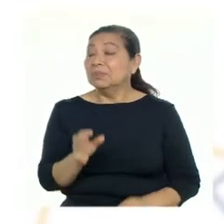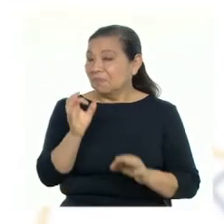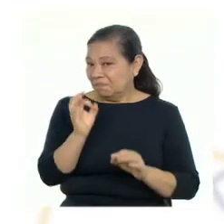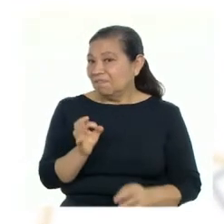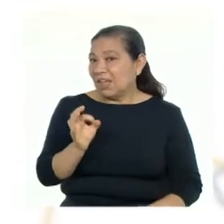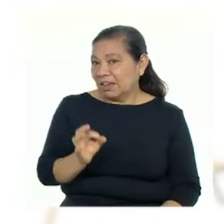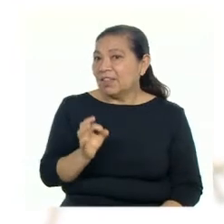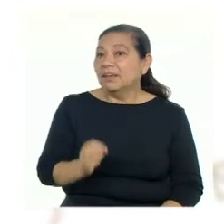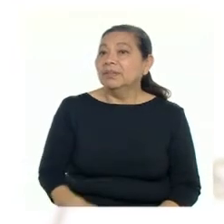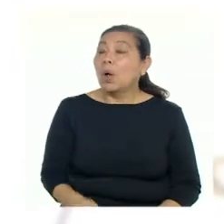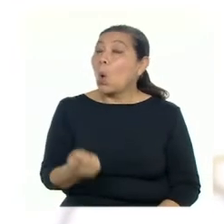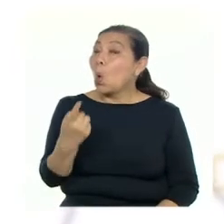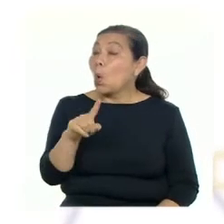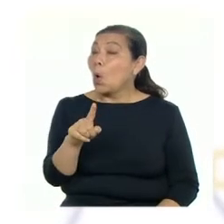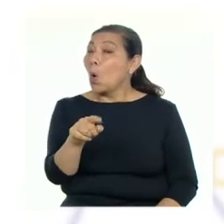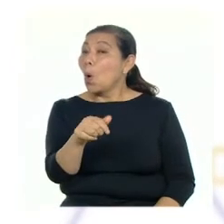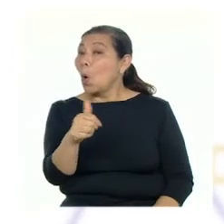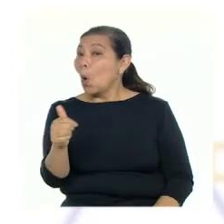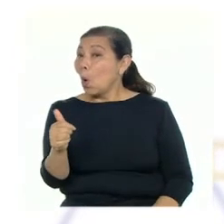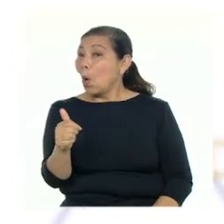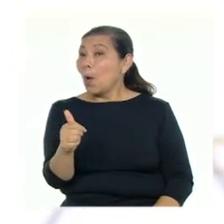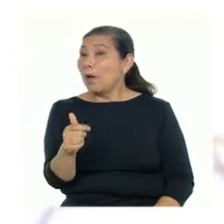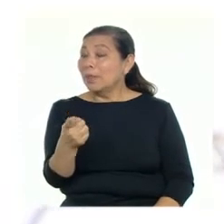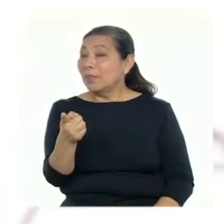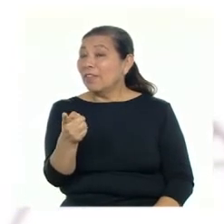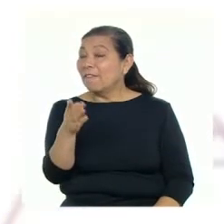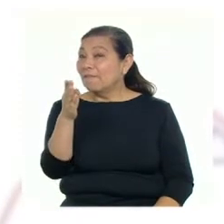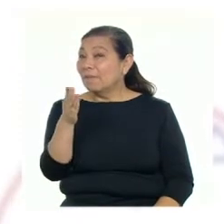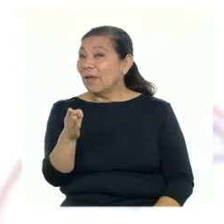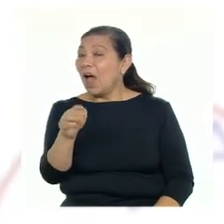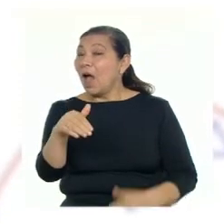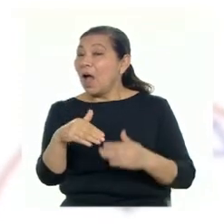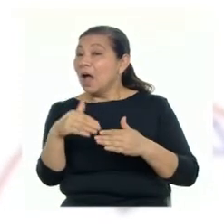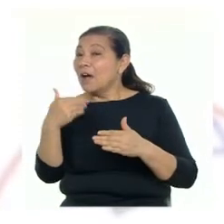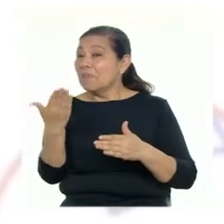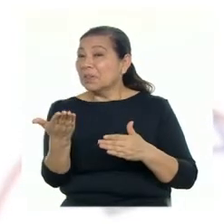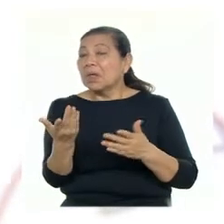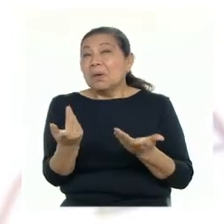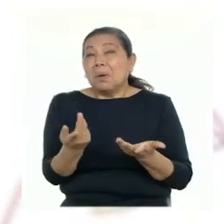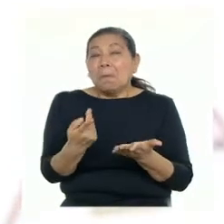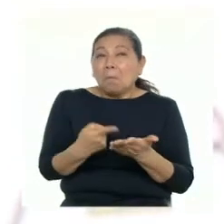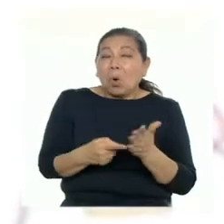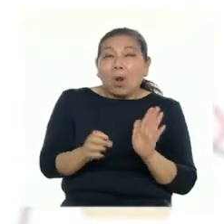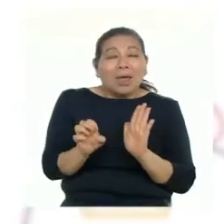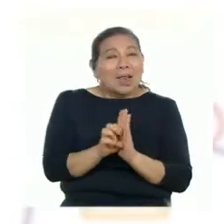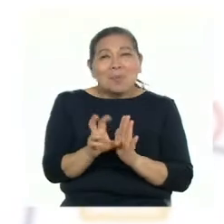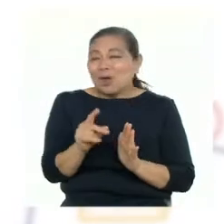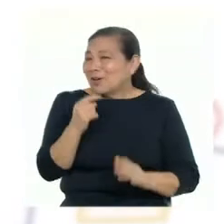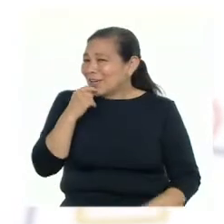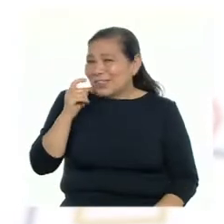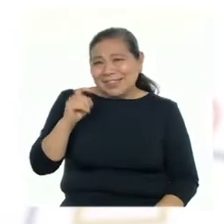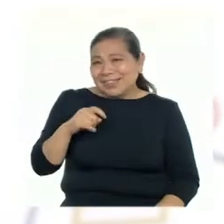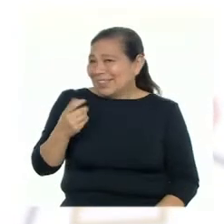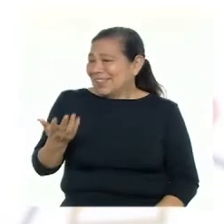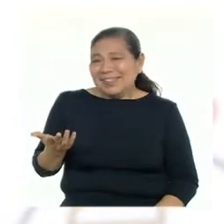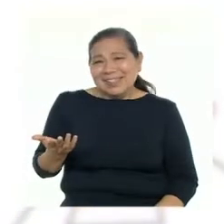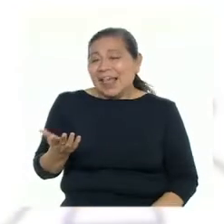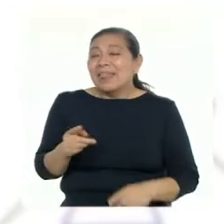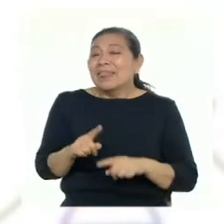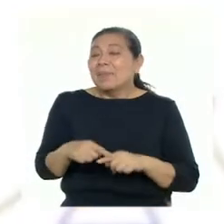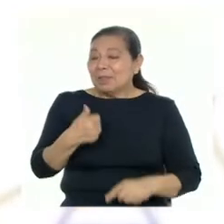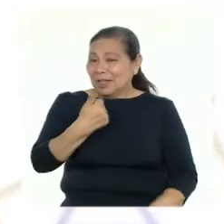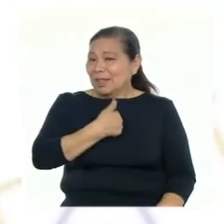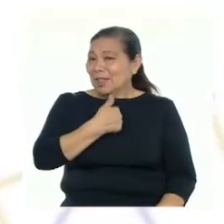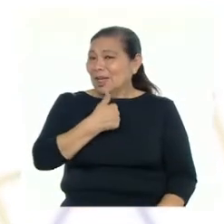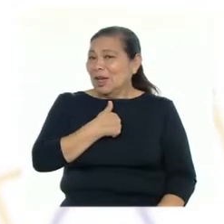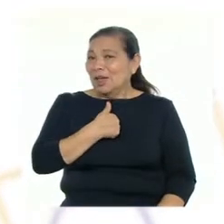cierto, Jonathan. Por otro lado, están los factores externos, que son aquellos que no necesariamente dependen